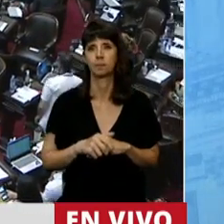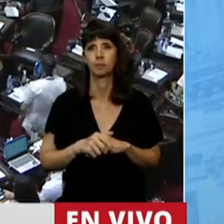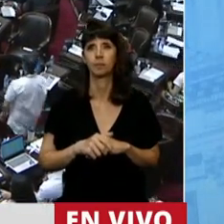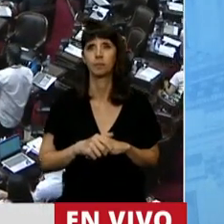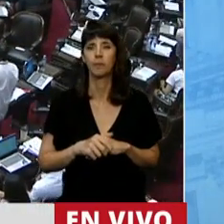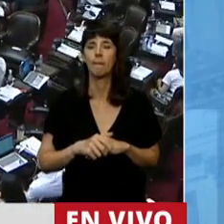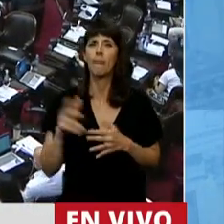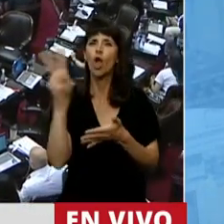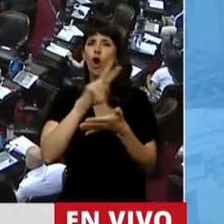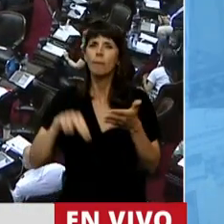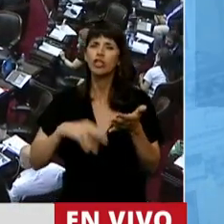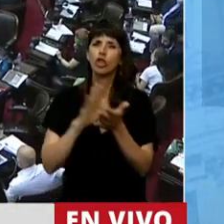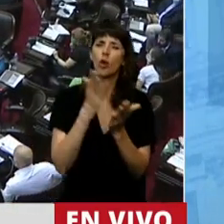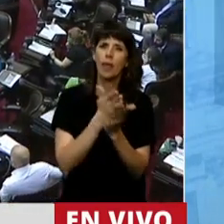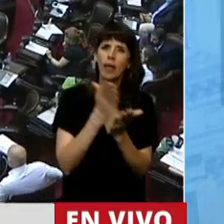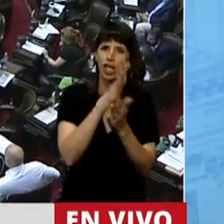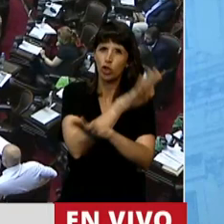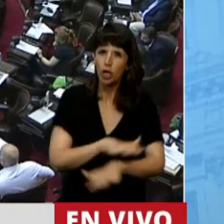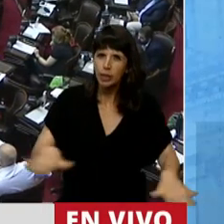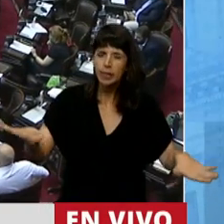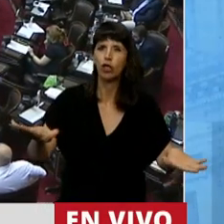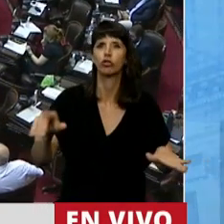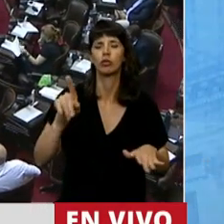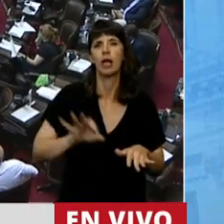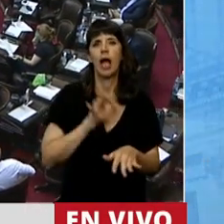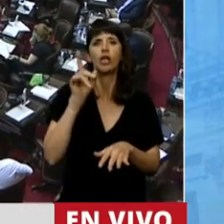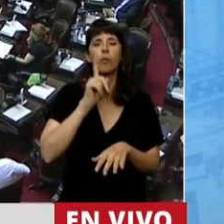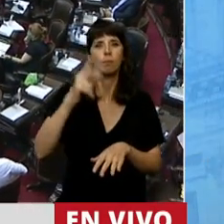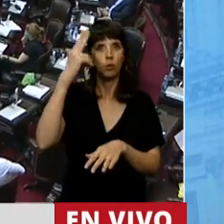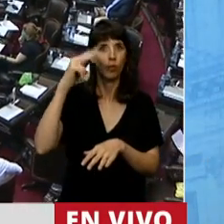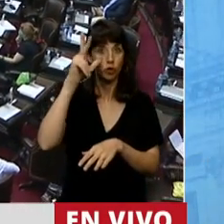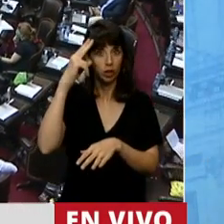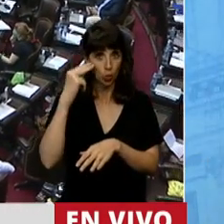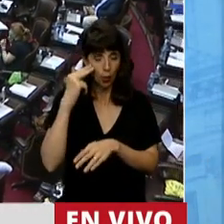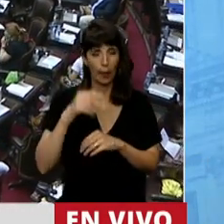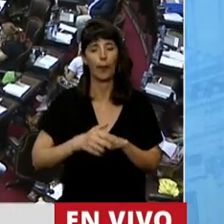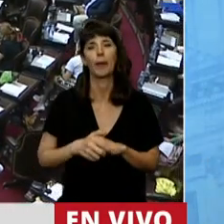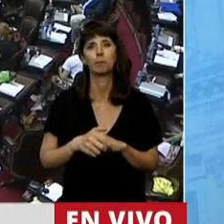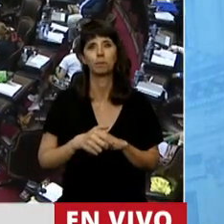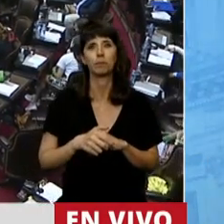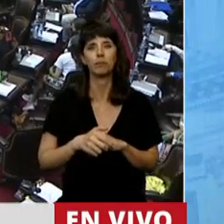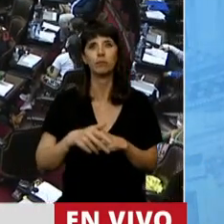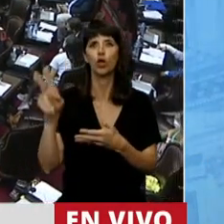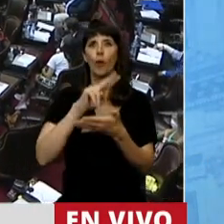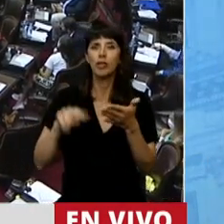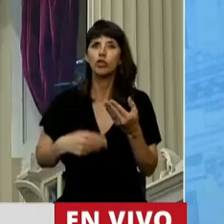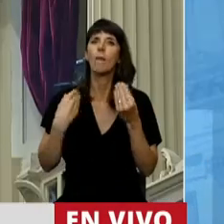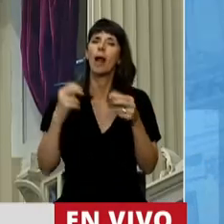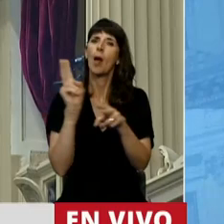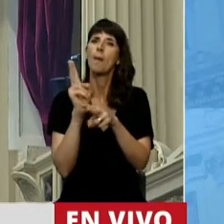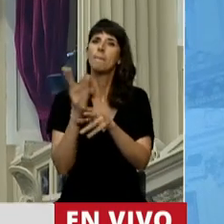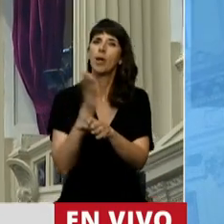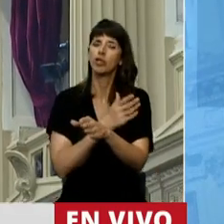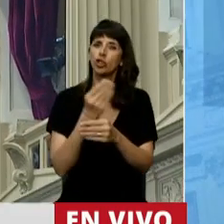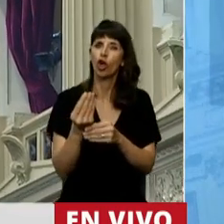La Convención para la Prevención